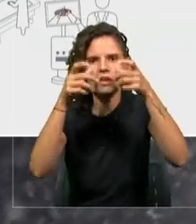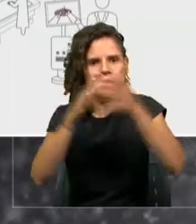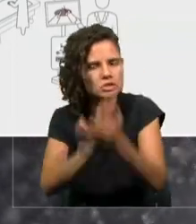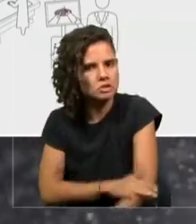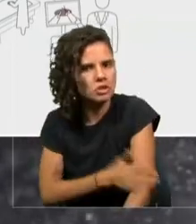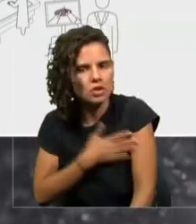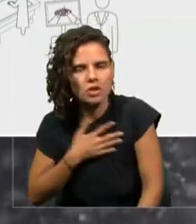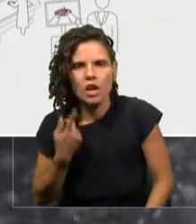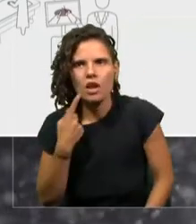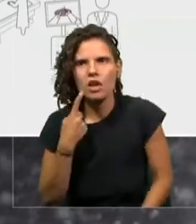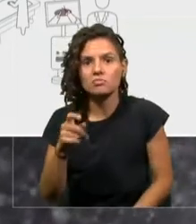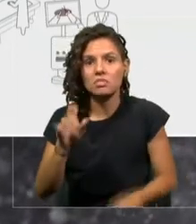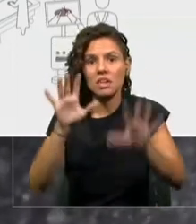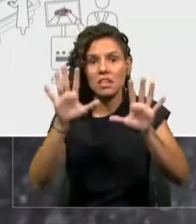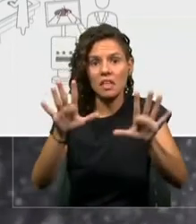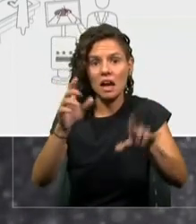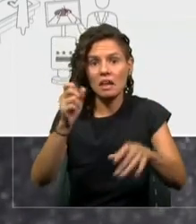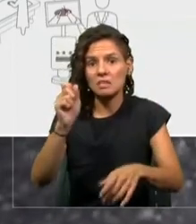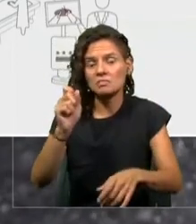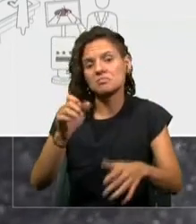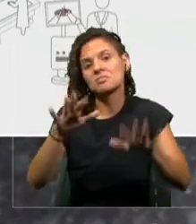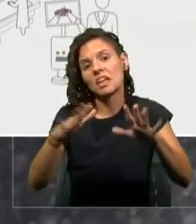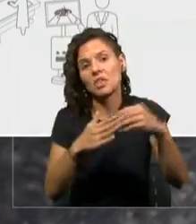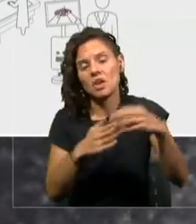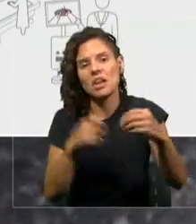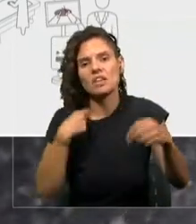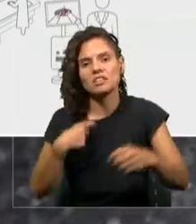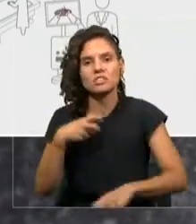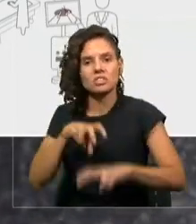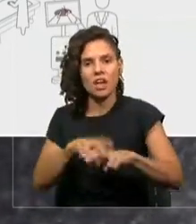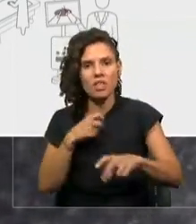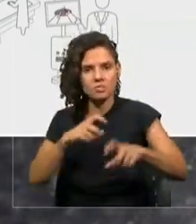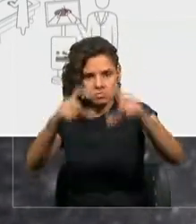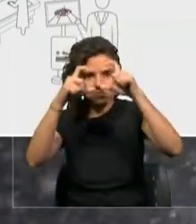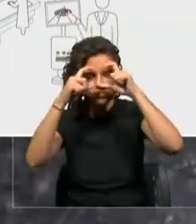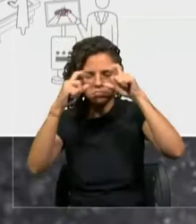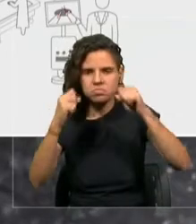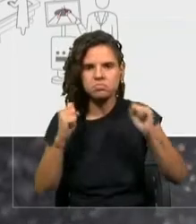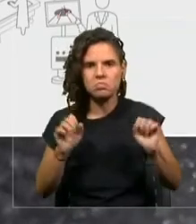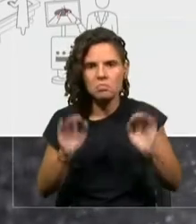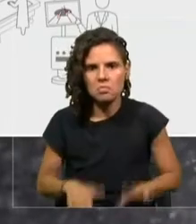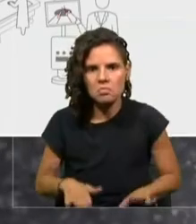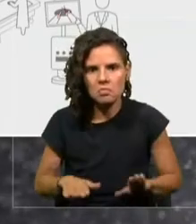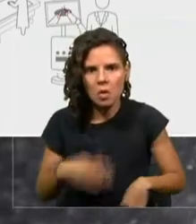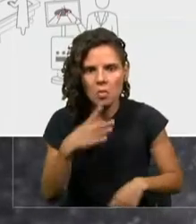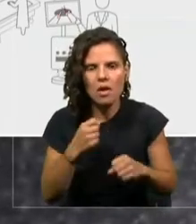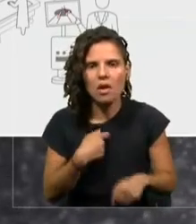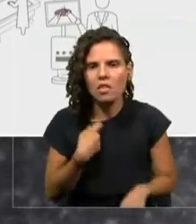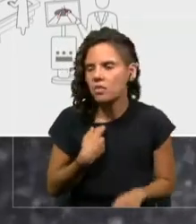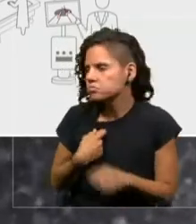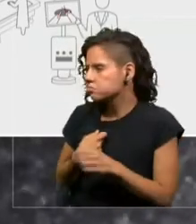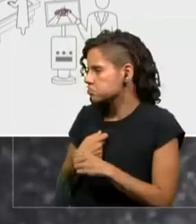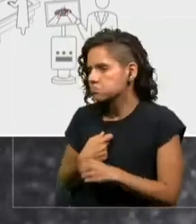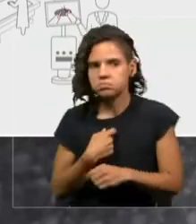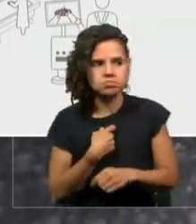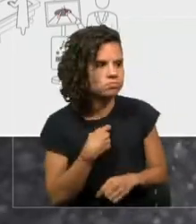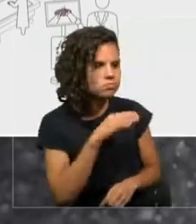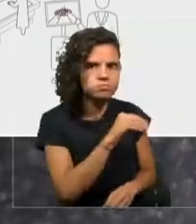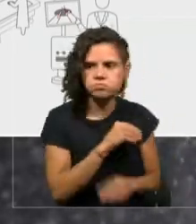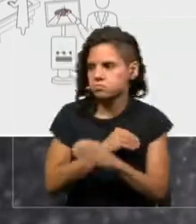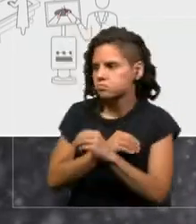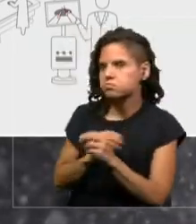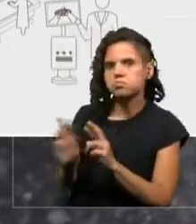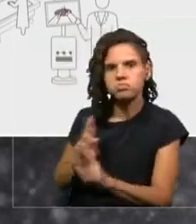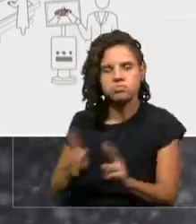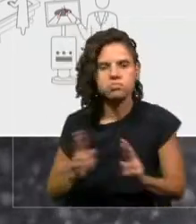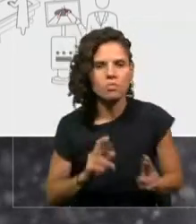costaron 10 dólares sentado viendo la NBA en primera fila, interactuando con los demás espectadores a tu lado, viendo lo que está pasando en banca